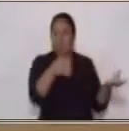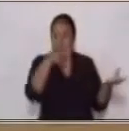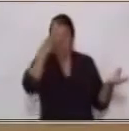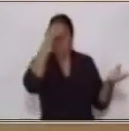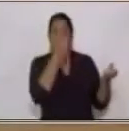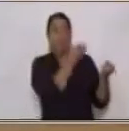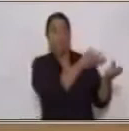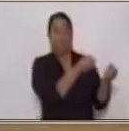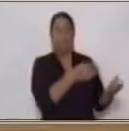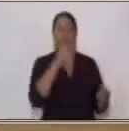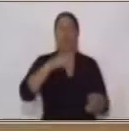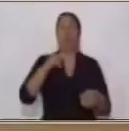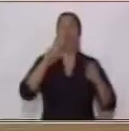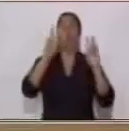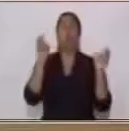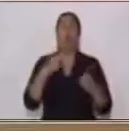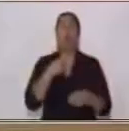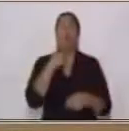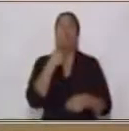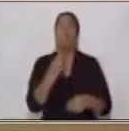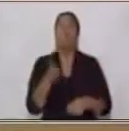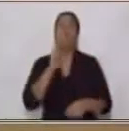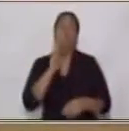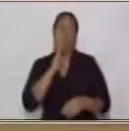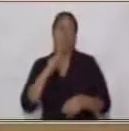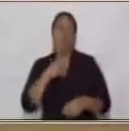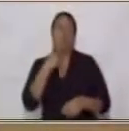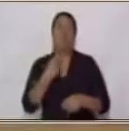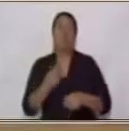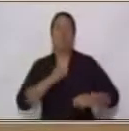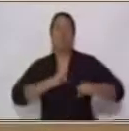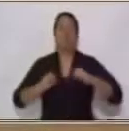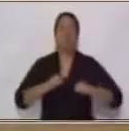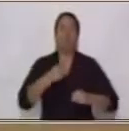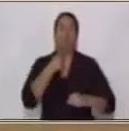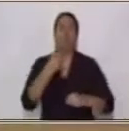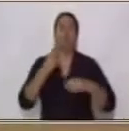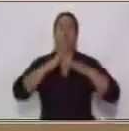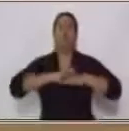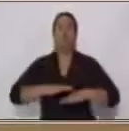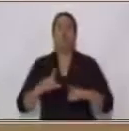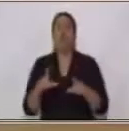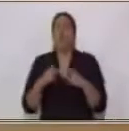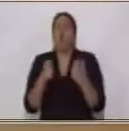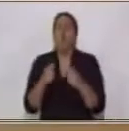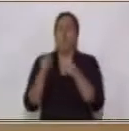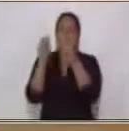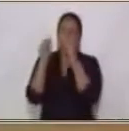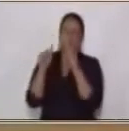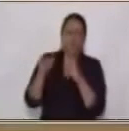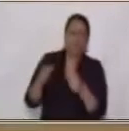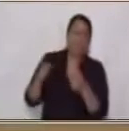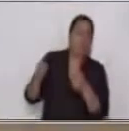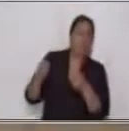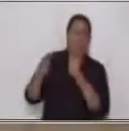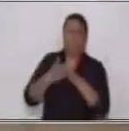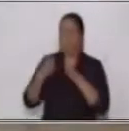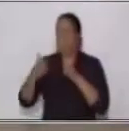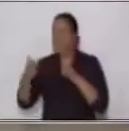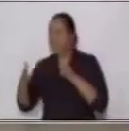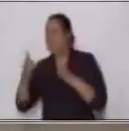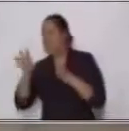verbales la voz activa y la voz pasiva y cómo es que se analiza la estructura para identificar en dónde